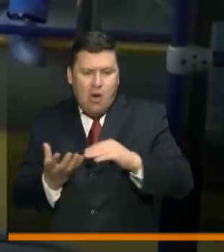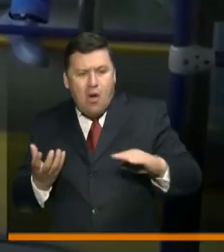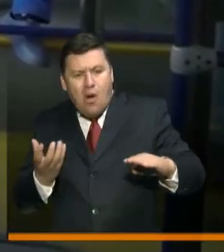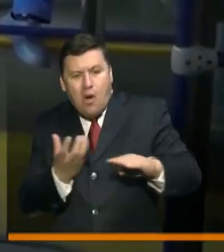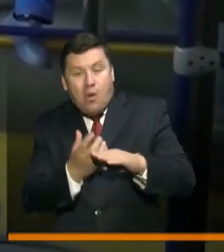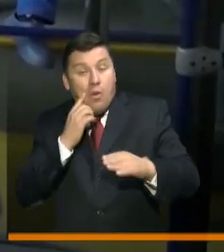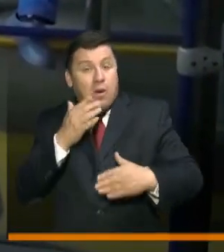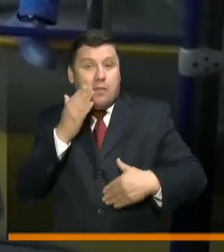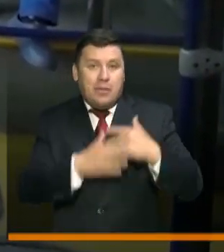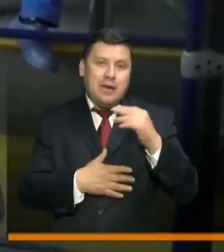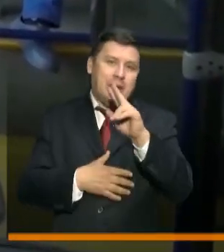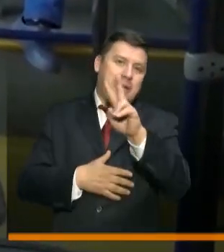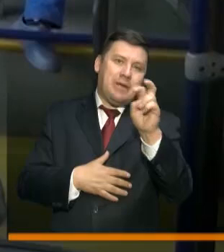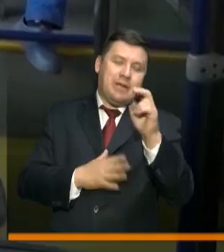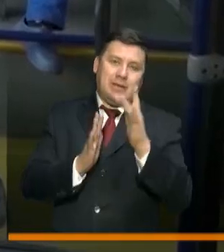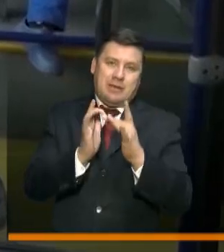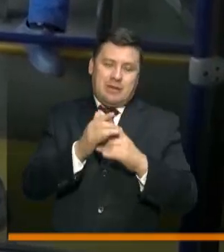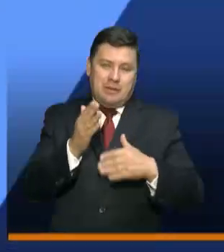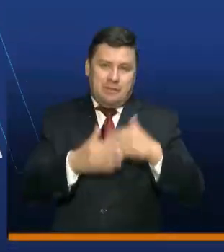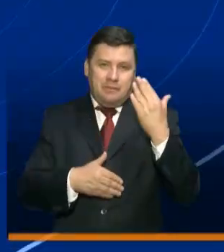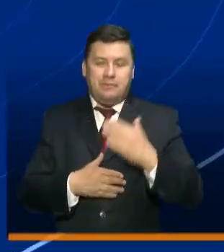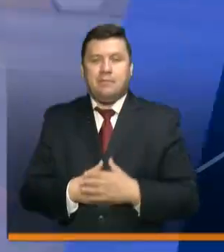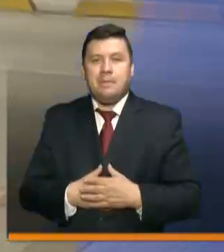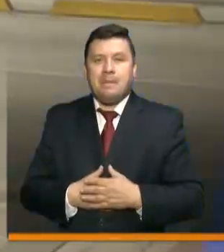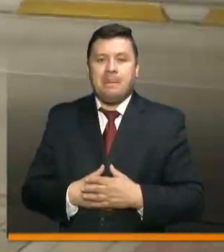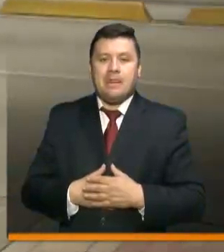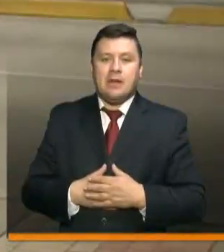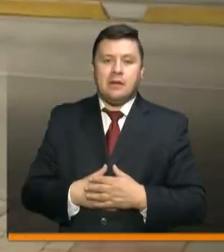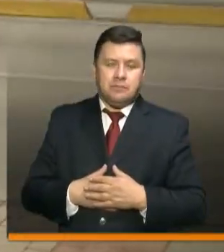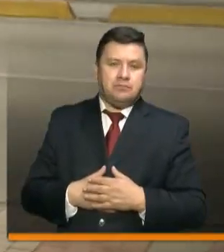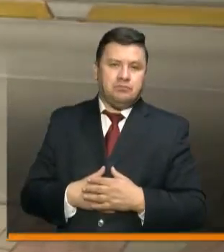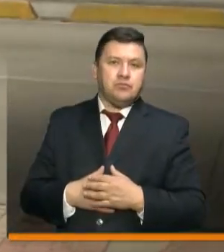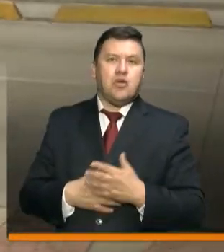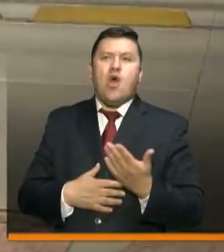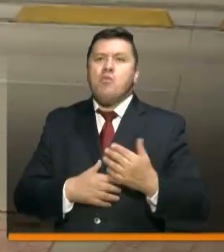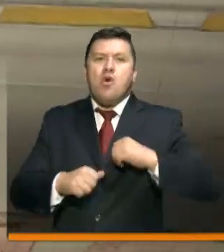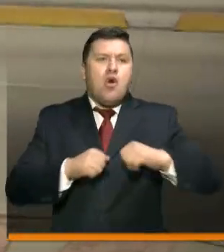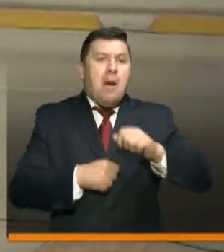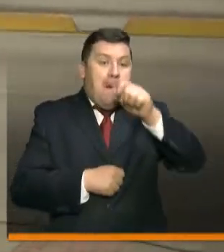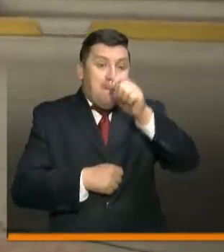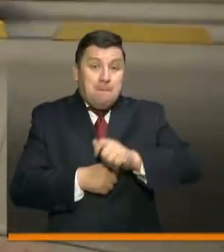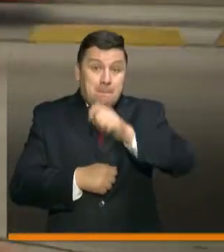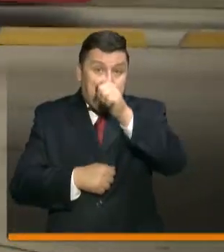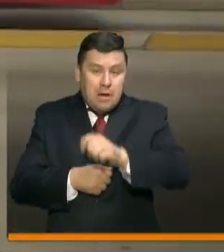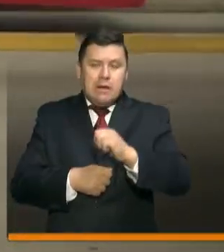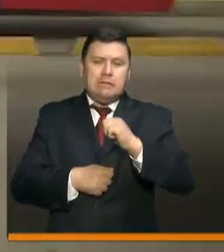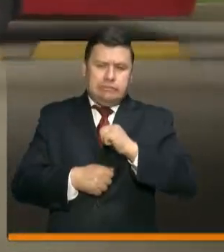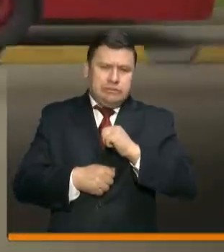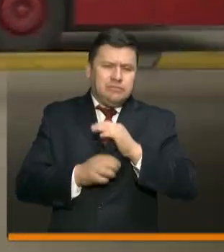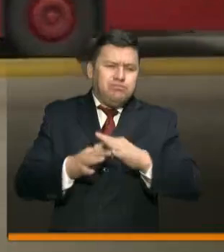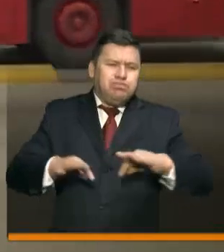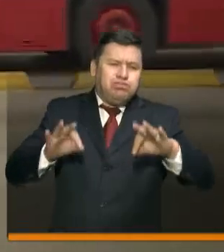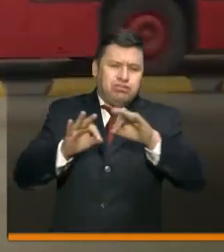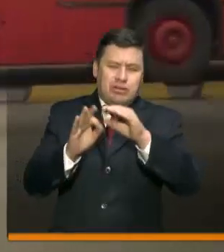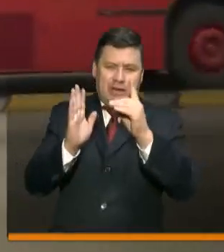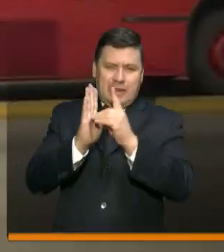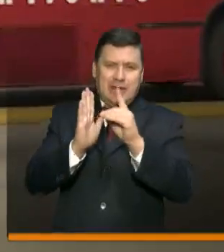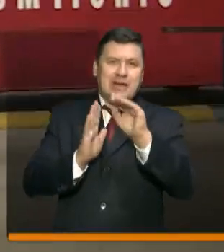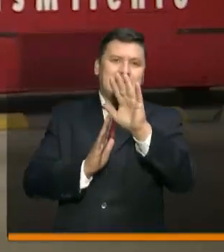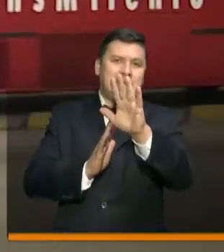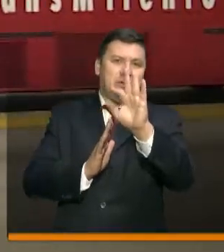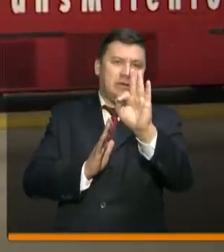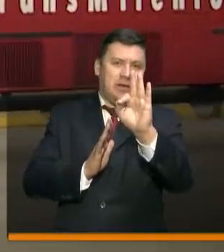a partir del 27 de abril. Solo pueden movilizarse las personas que contemplan las excepciones por el decreto